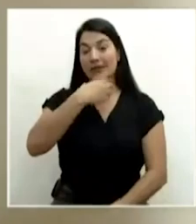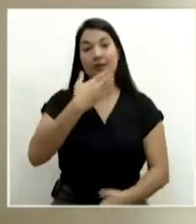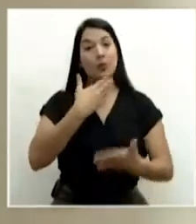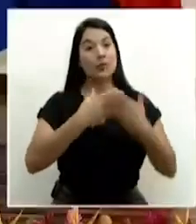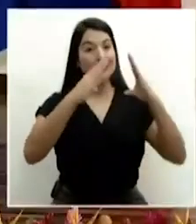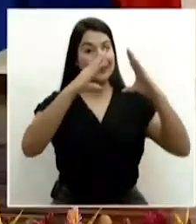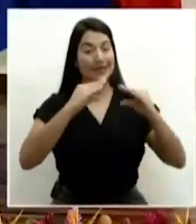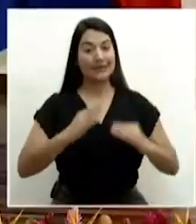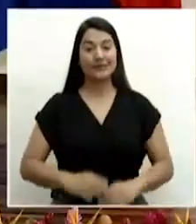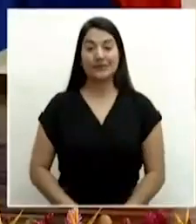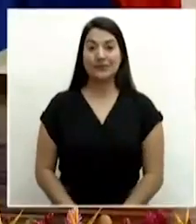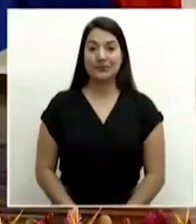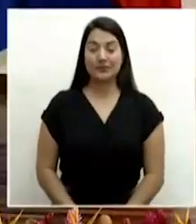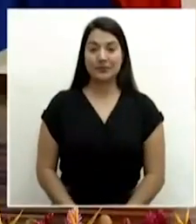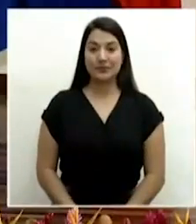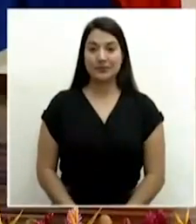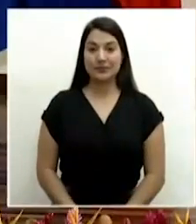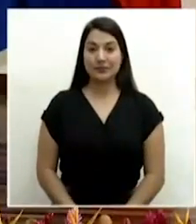Macaya.